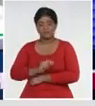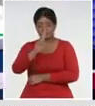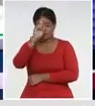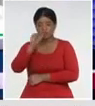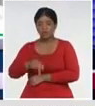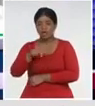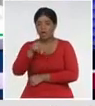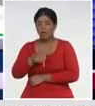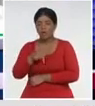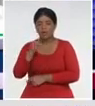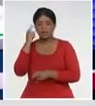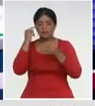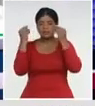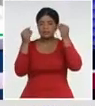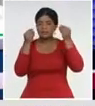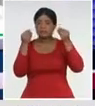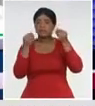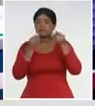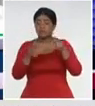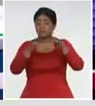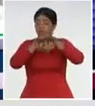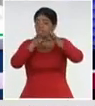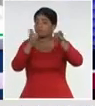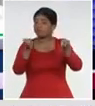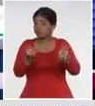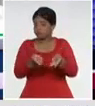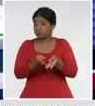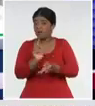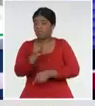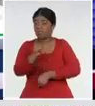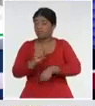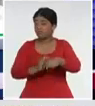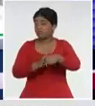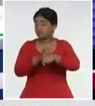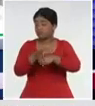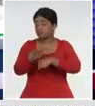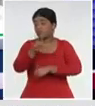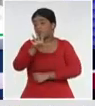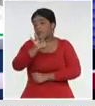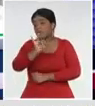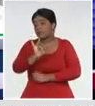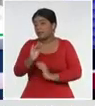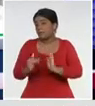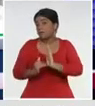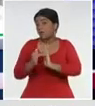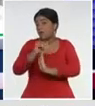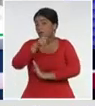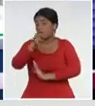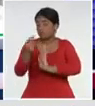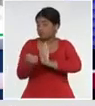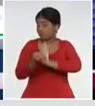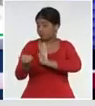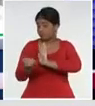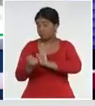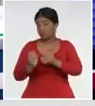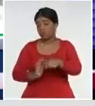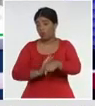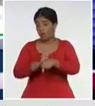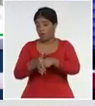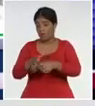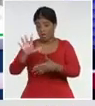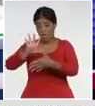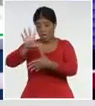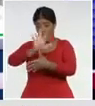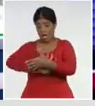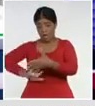situación internacional, con, se acerca a los, 57 millones, de casos, confirmados, por COVID-19, en las Américas, y